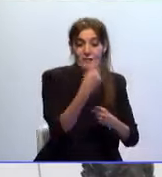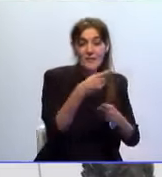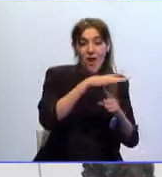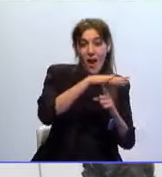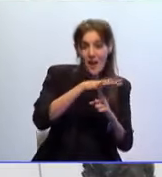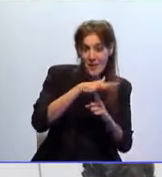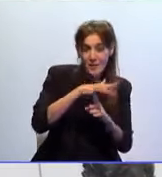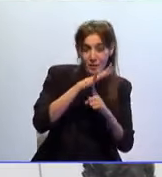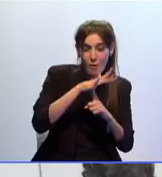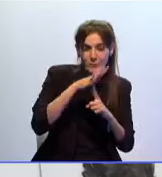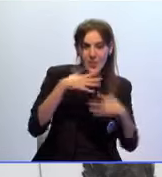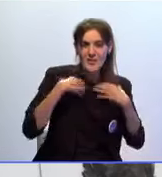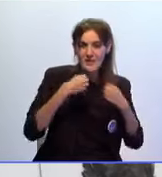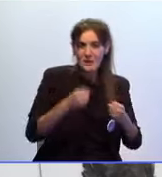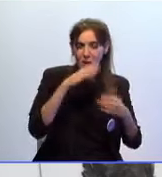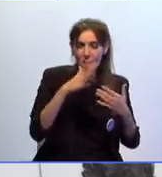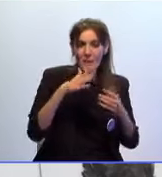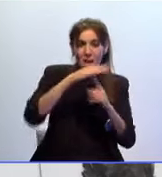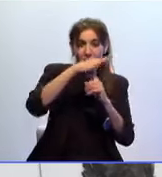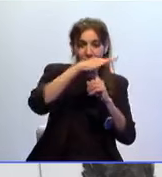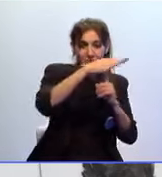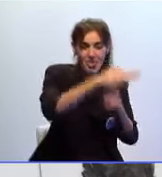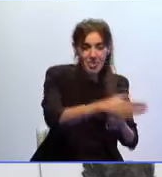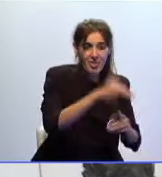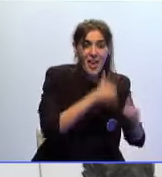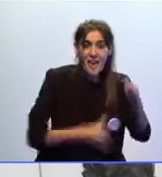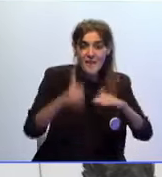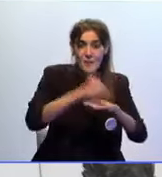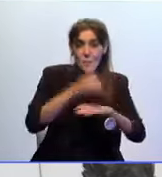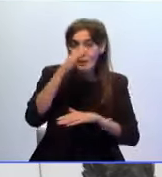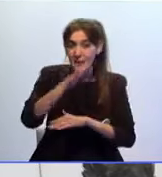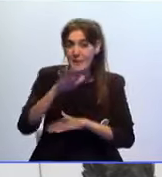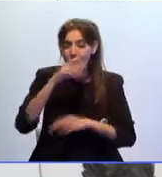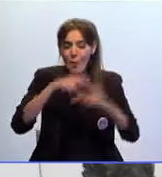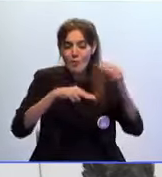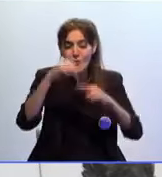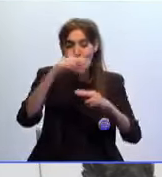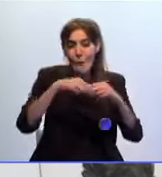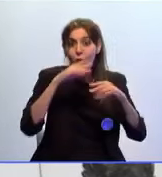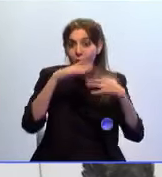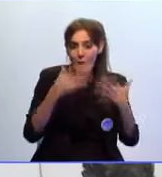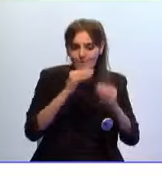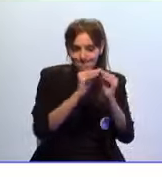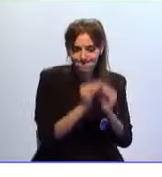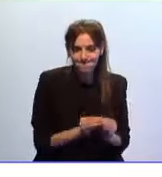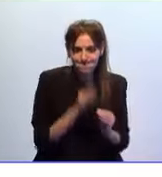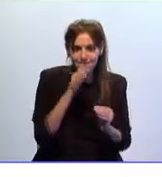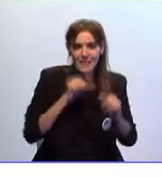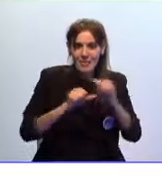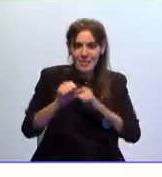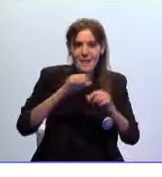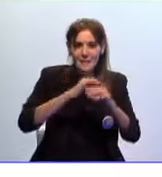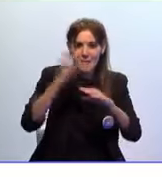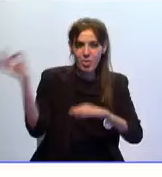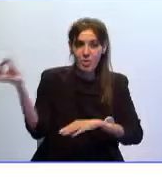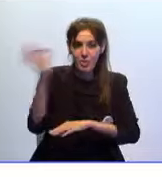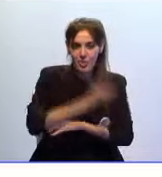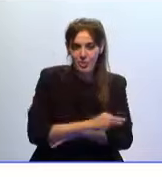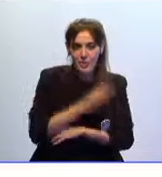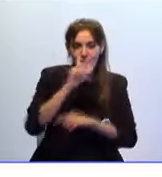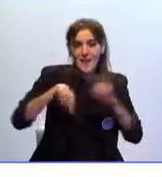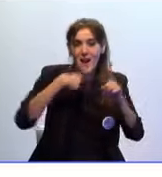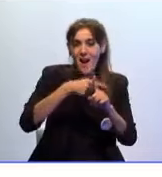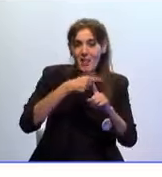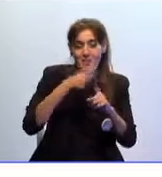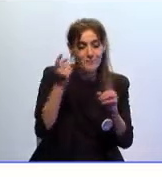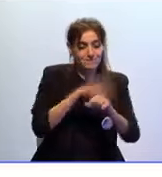helicóptero sanitario no podía aterrizar en el helipuerto de Jerez debido a las obras que se estaban realizando desde el ocaso hasta el orto. Tampoco